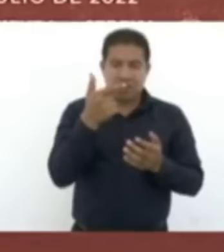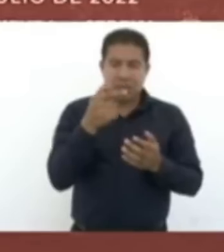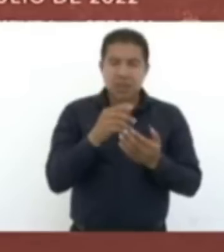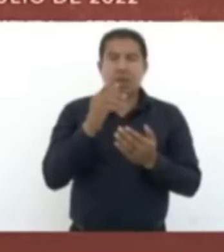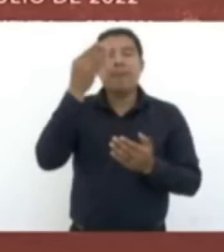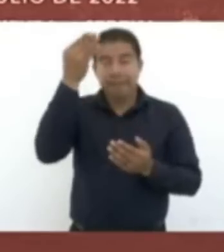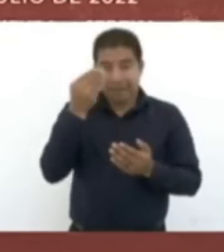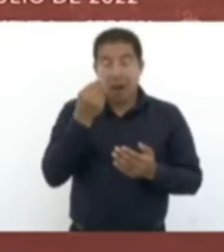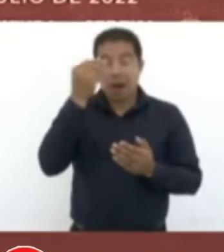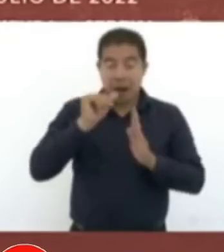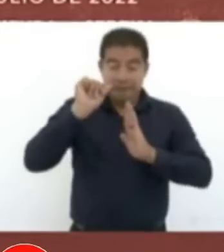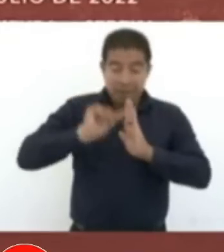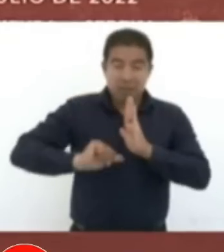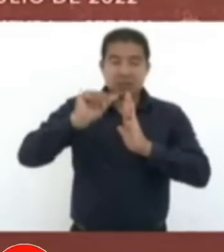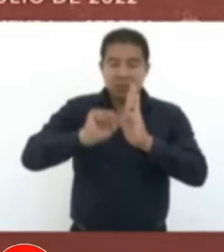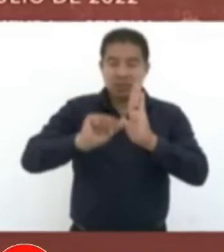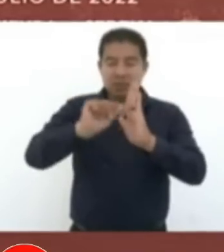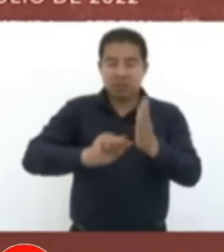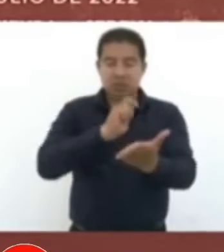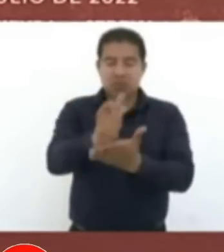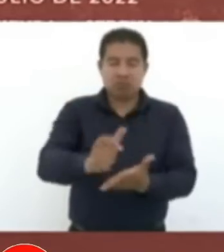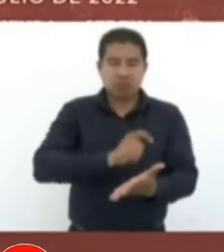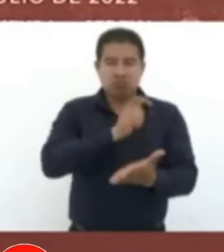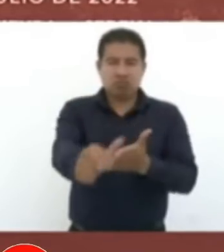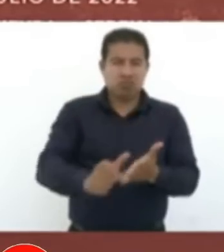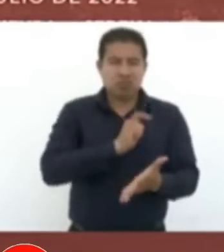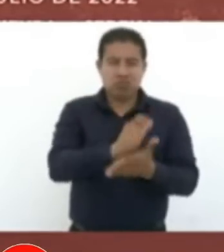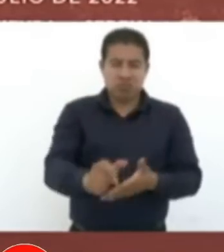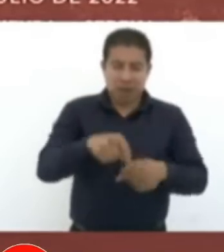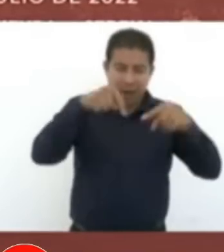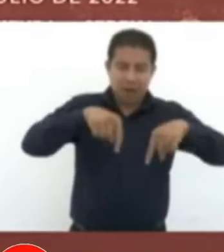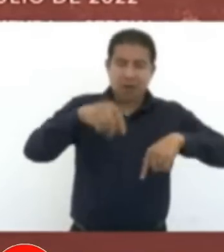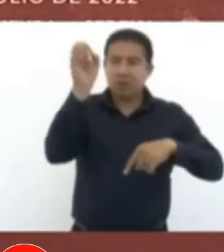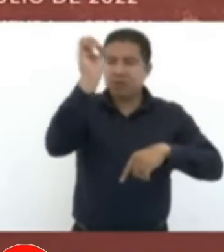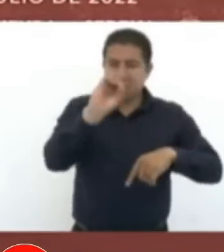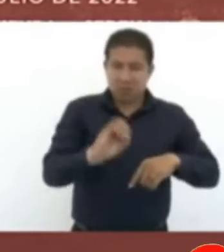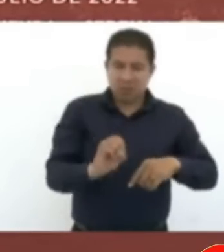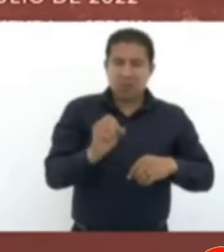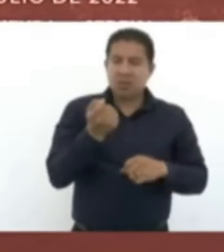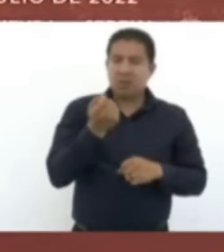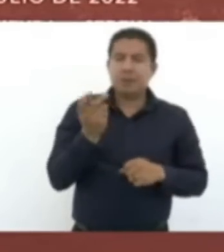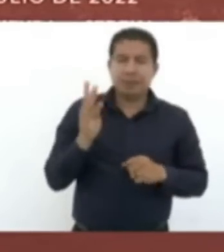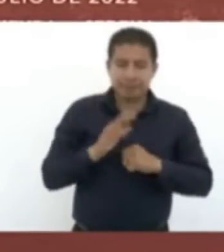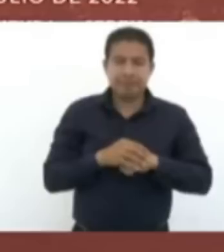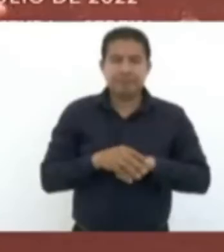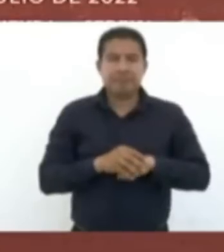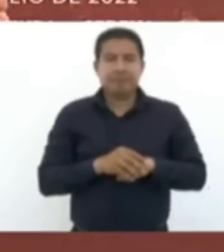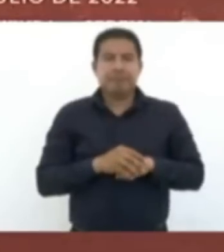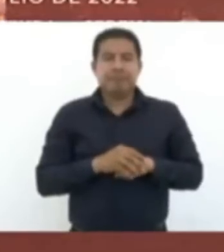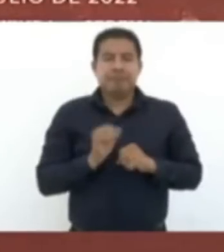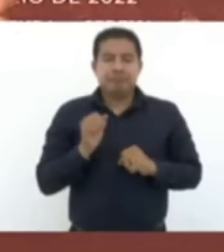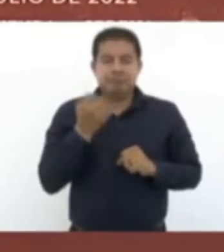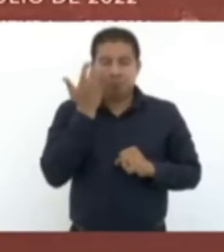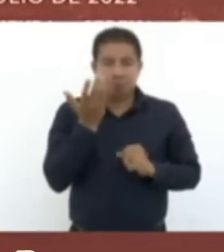beca mensual. Aquí en Ococingo, los que están